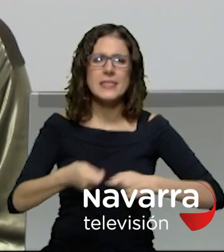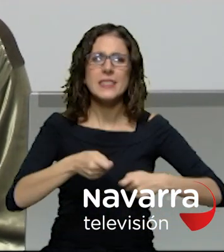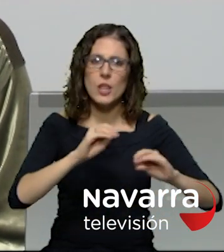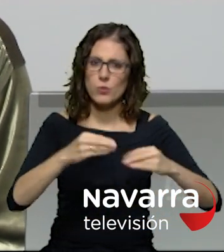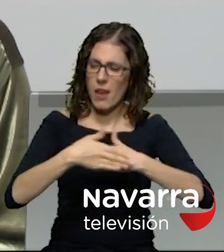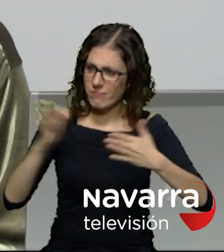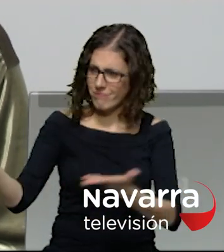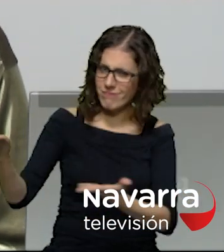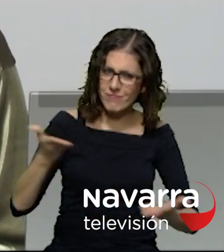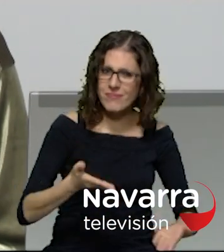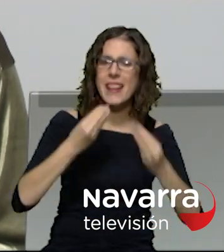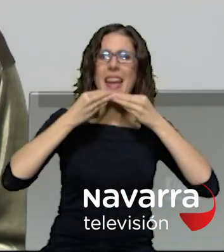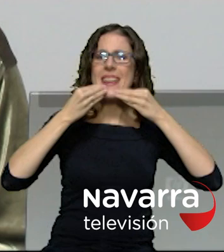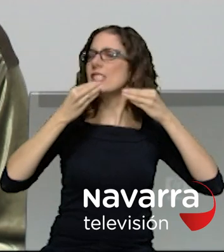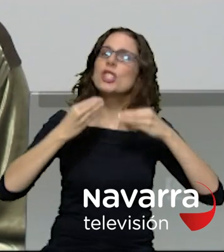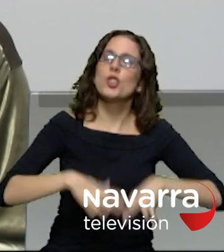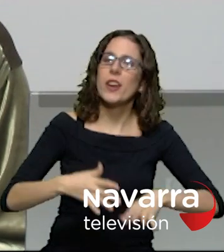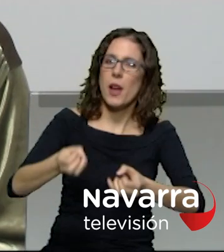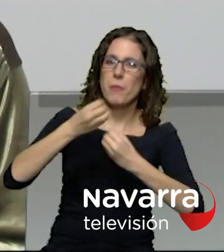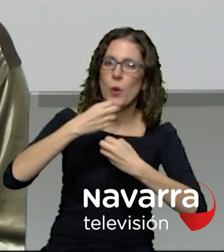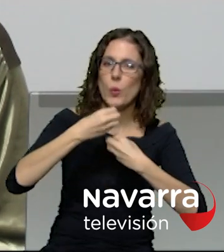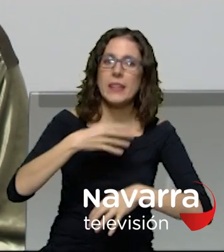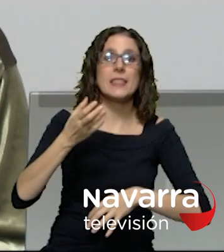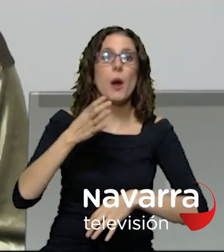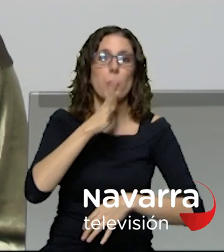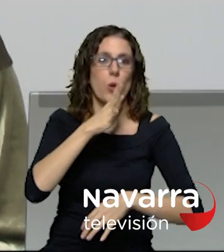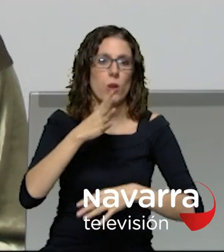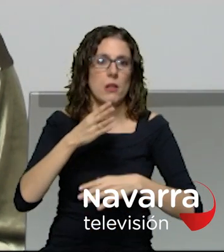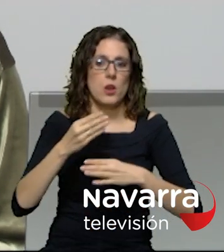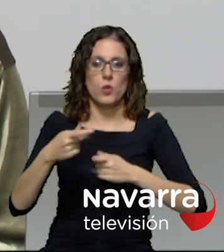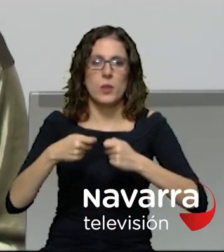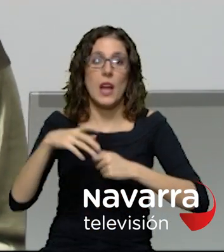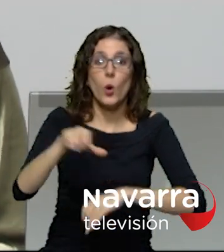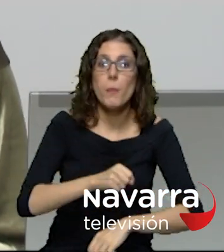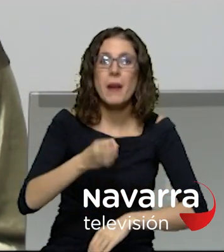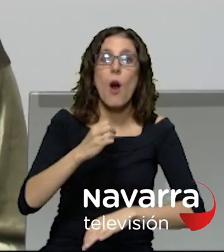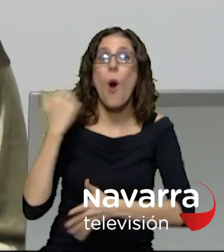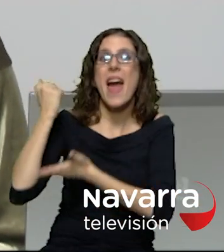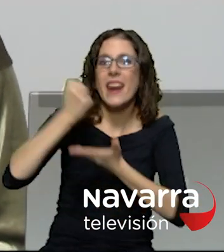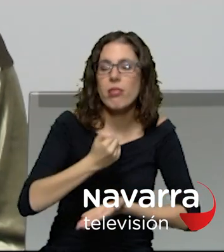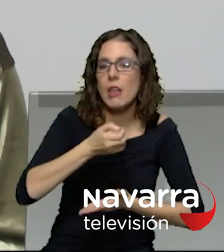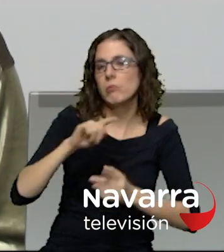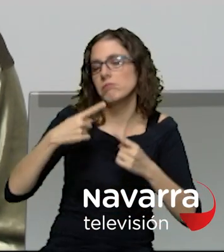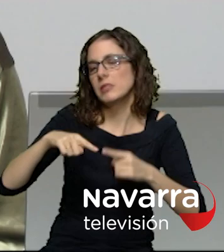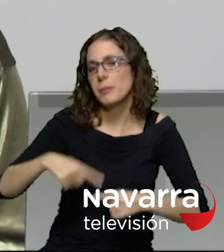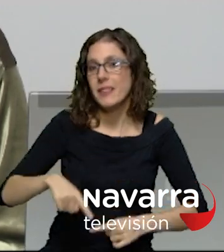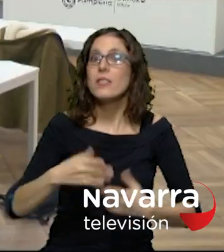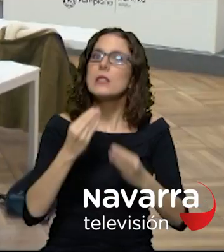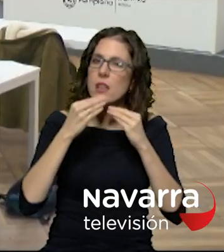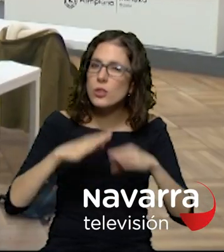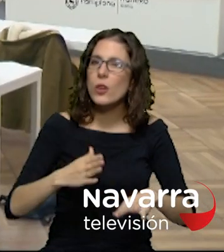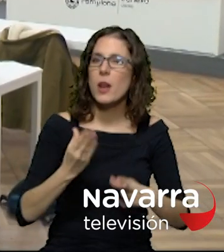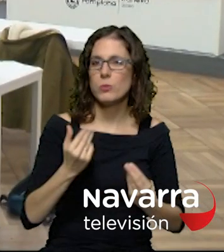la historia o bien de comercios que han heredado que han comprado etcétera etcétera y de ahí se ha sacado muchísima historia que quizá no queda escrita en los libros